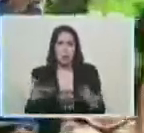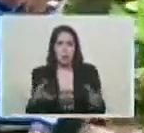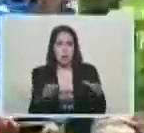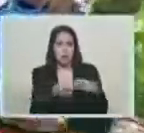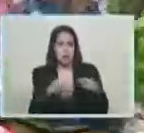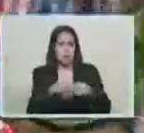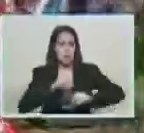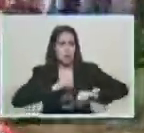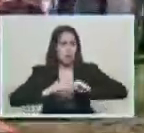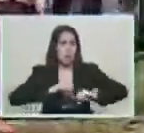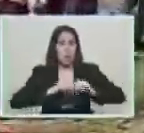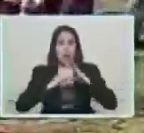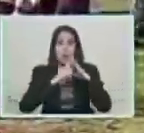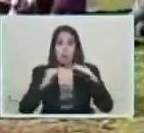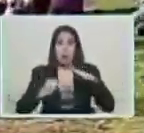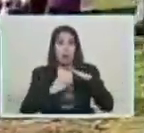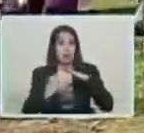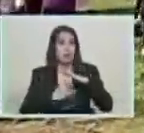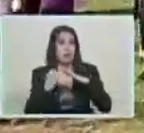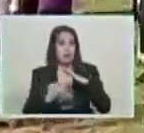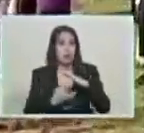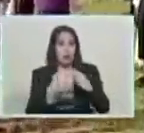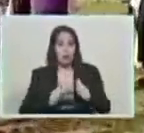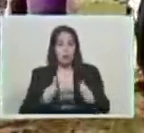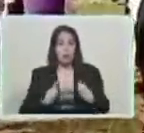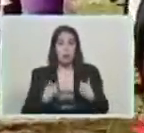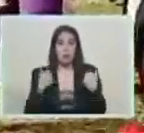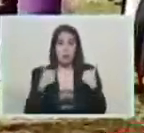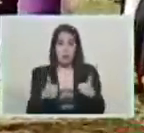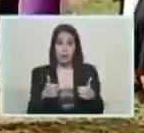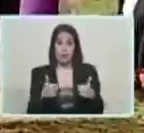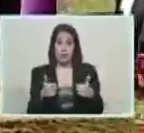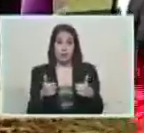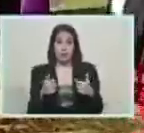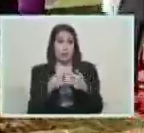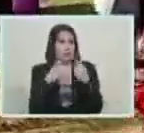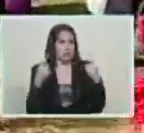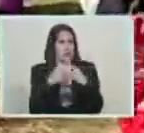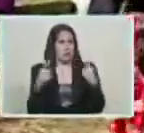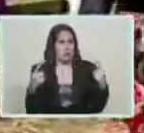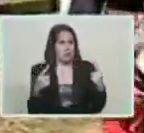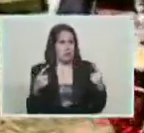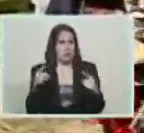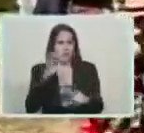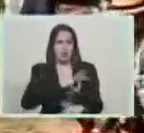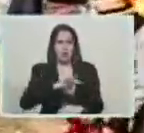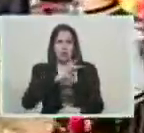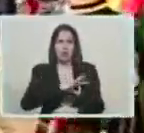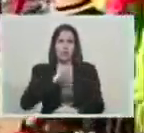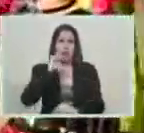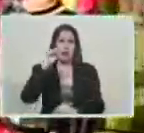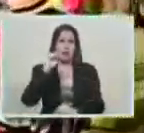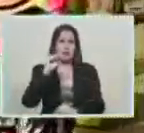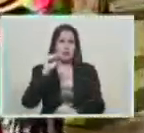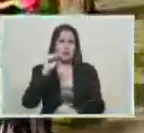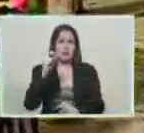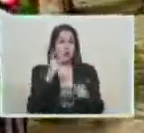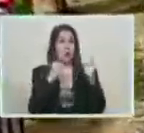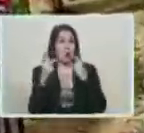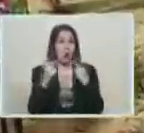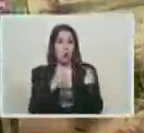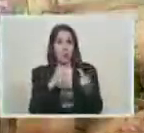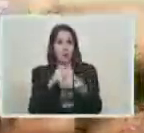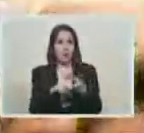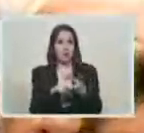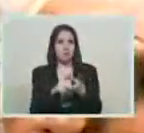todas las instituciones de la Mesa del Vivir Bien, que agrupa, bueno, distintos ministerios del área social, ministerios del área económica,